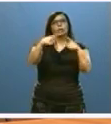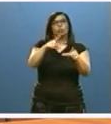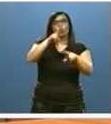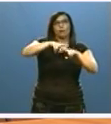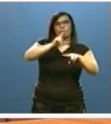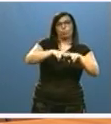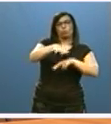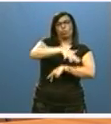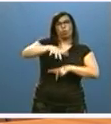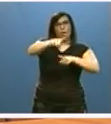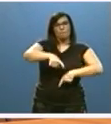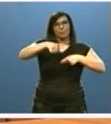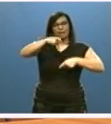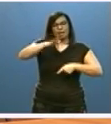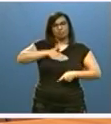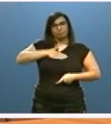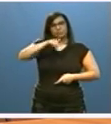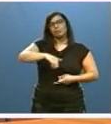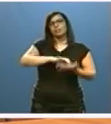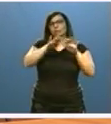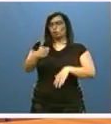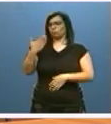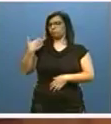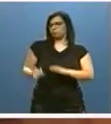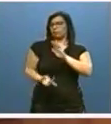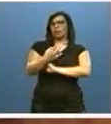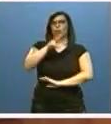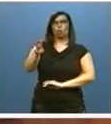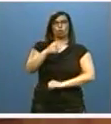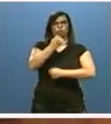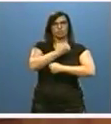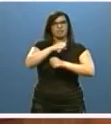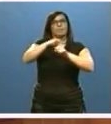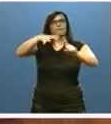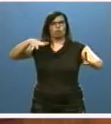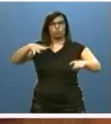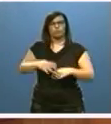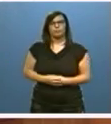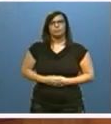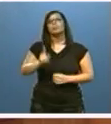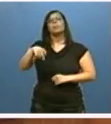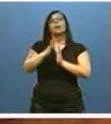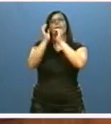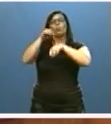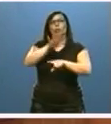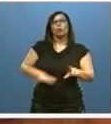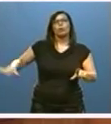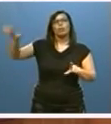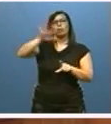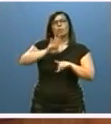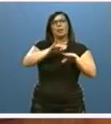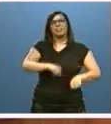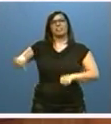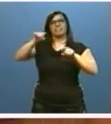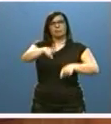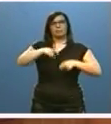Mineras de Castilla y León, constituido el pasado 2 de diciembre. El Acuerdo Nacional para la Defensa de la Minería, suscrito